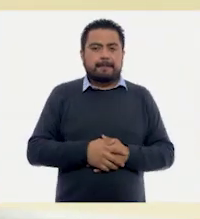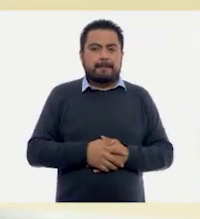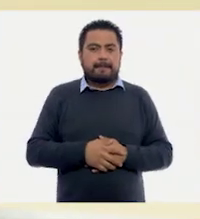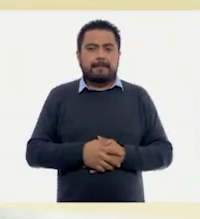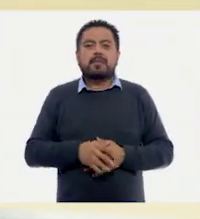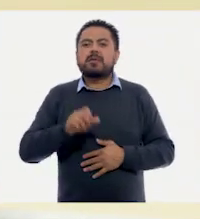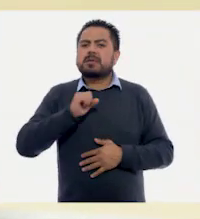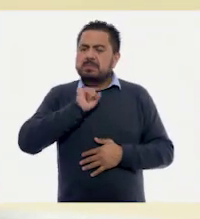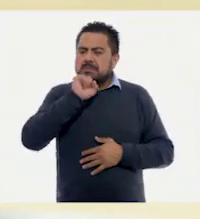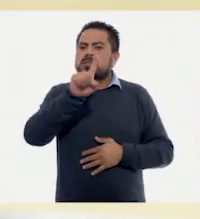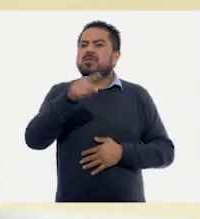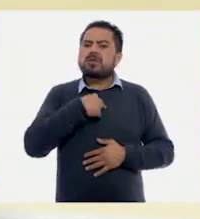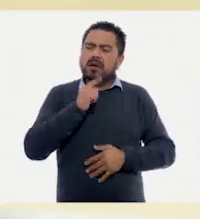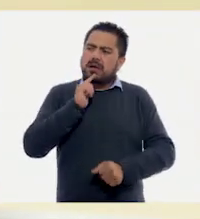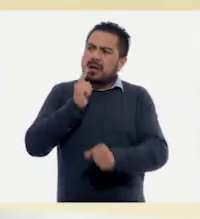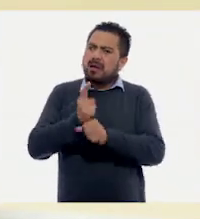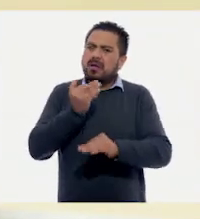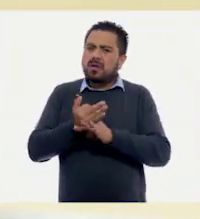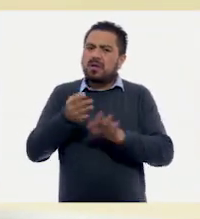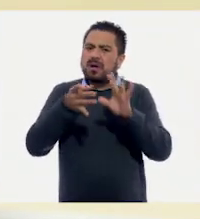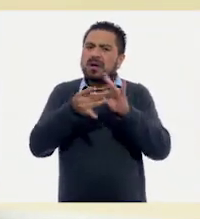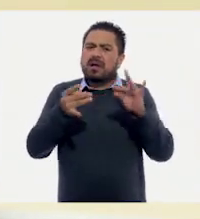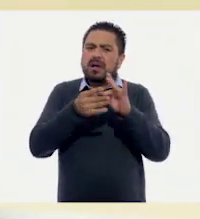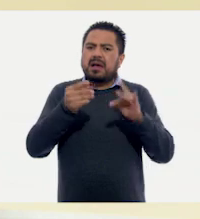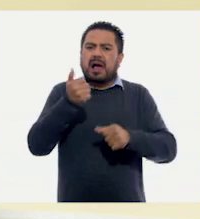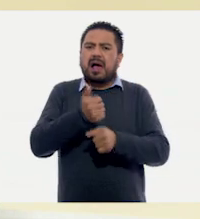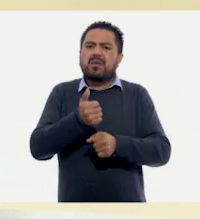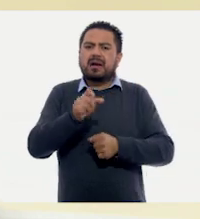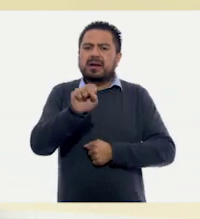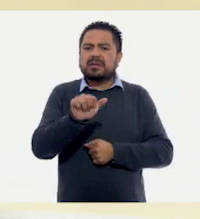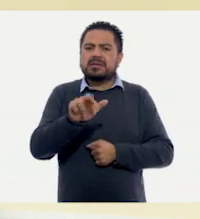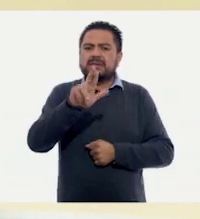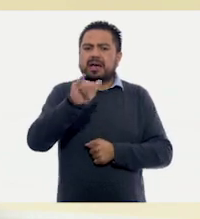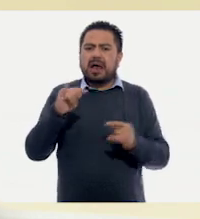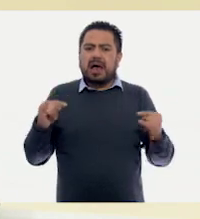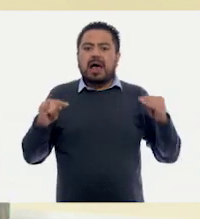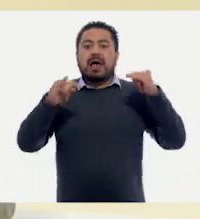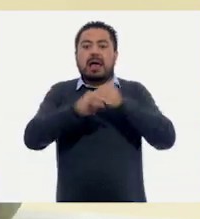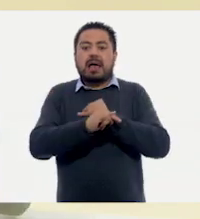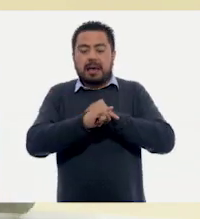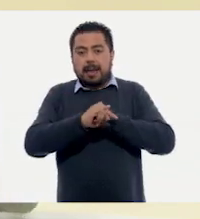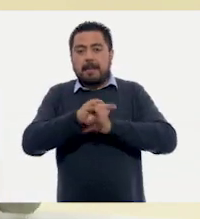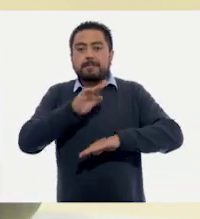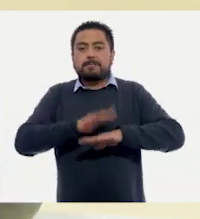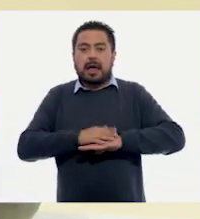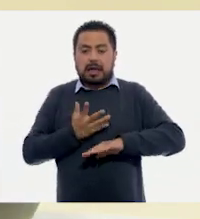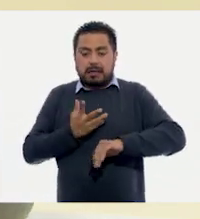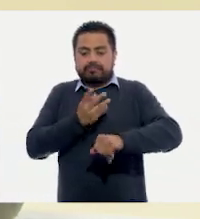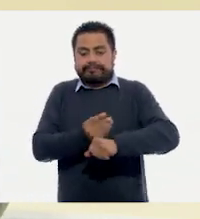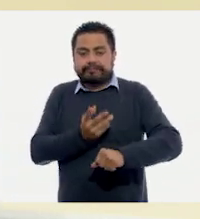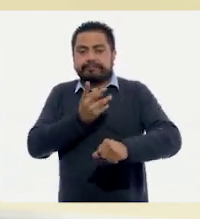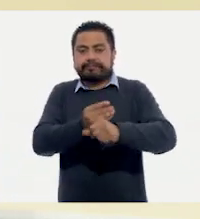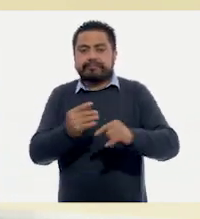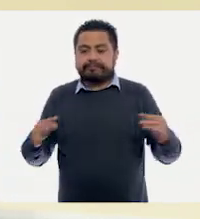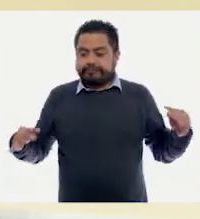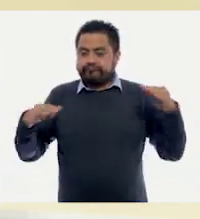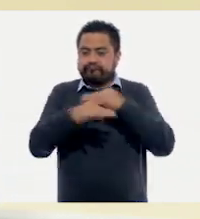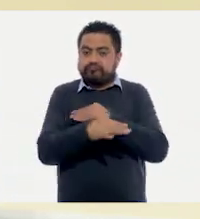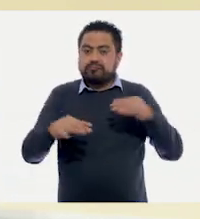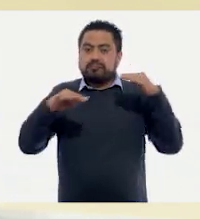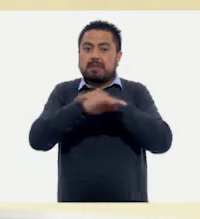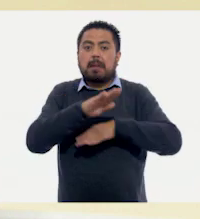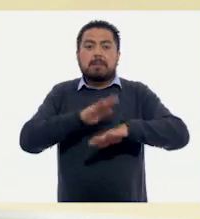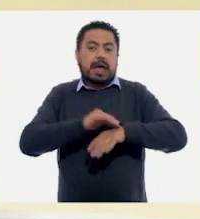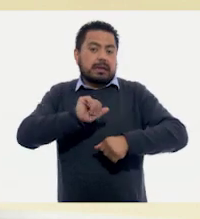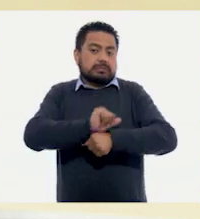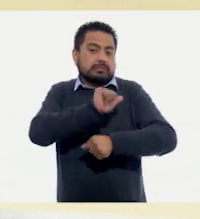Yo también he visto lo que nos contó la abuelita Sara, que a las avenidas les van agregando carriles para que puedan pasar más